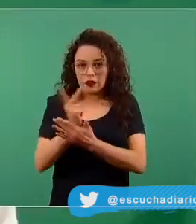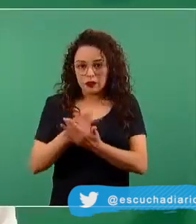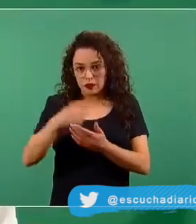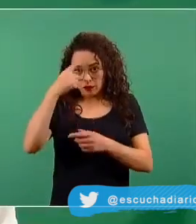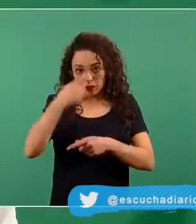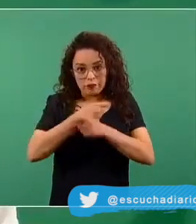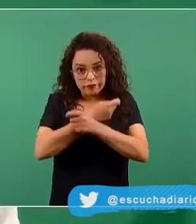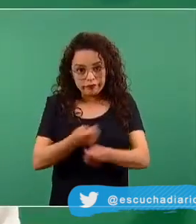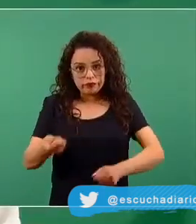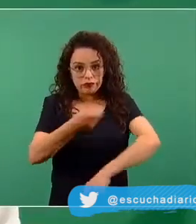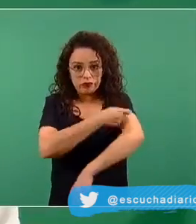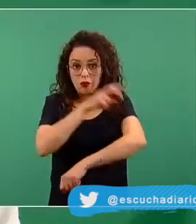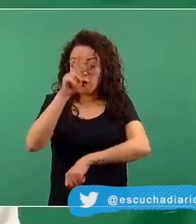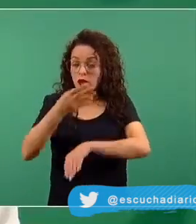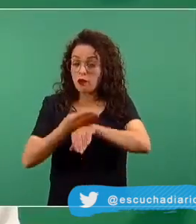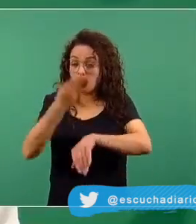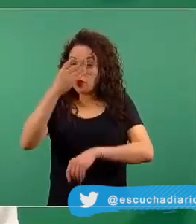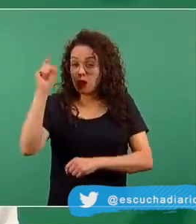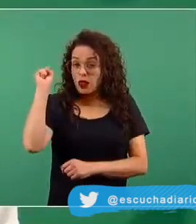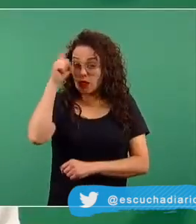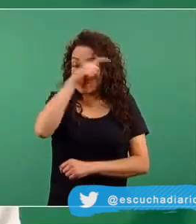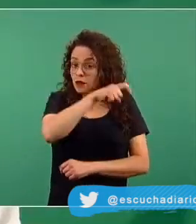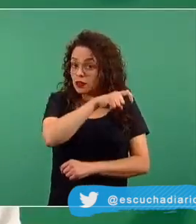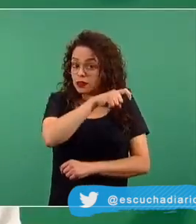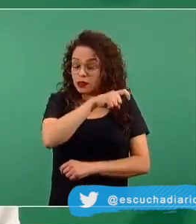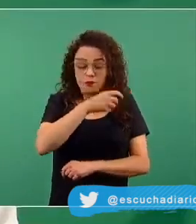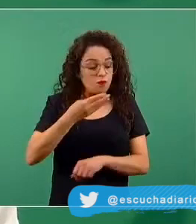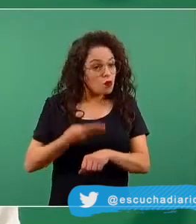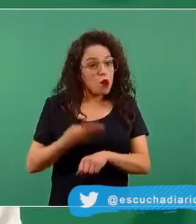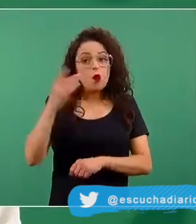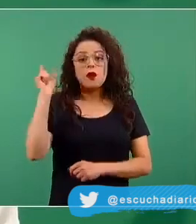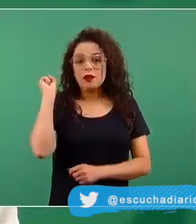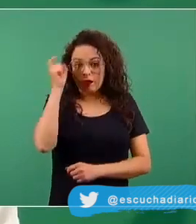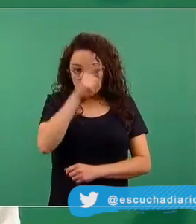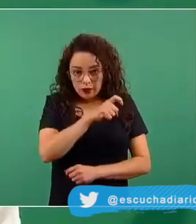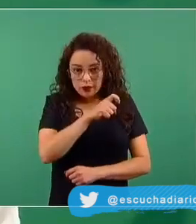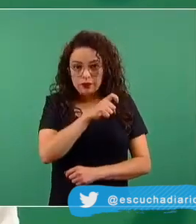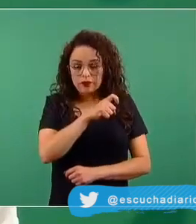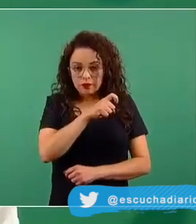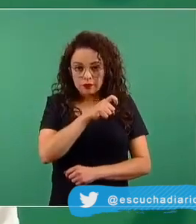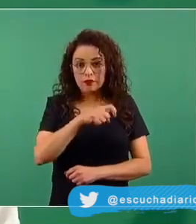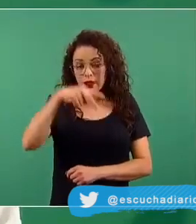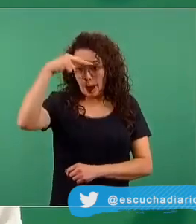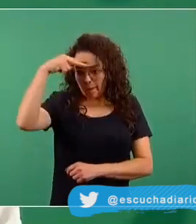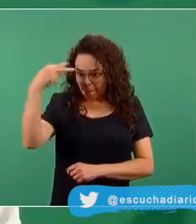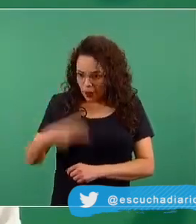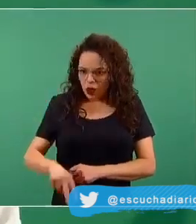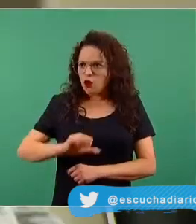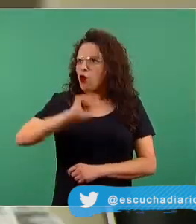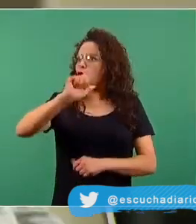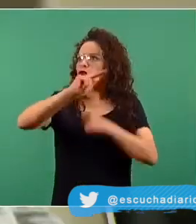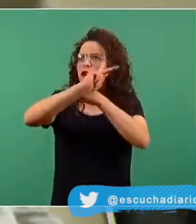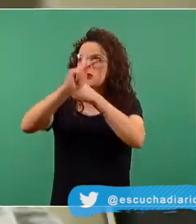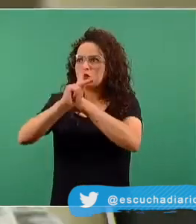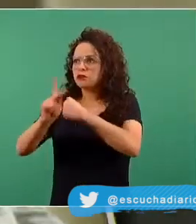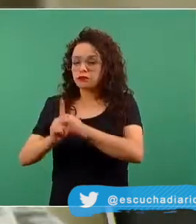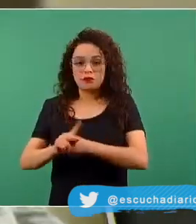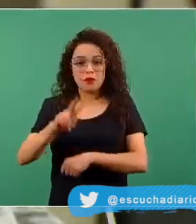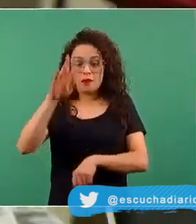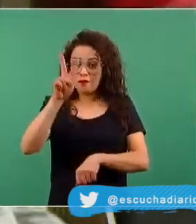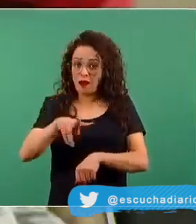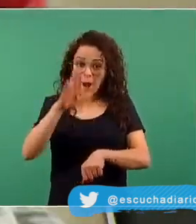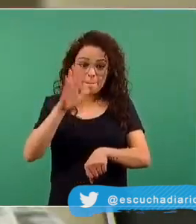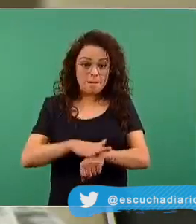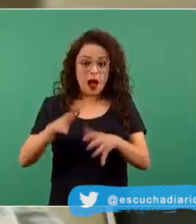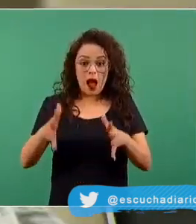complejo, tan complicado como es este, que en México y seguramente en cualquier parte del mundo, es el más grande